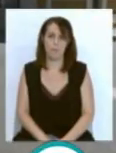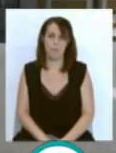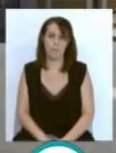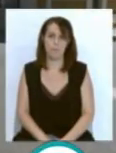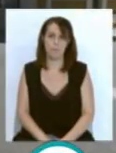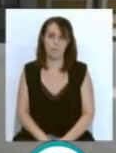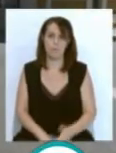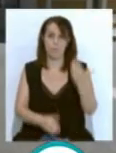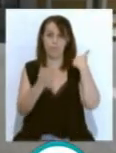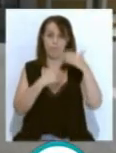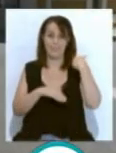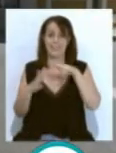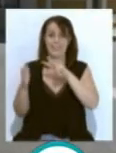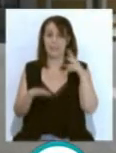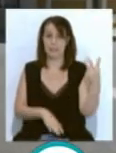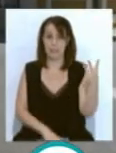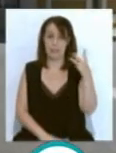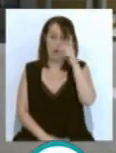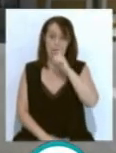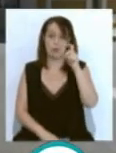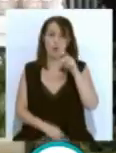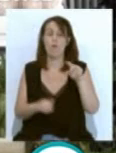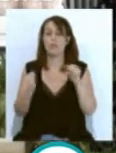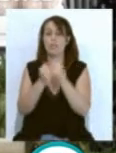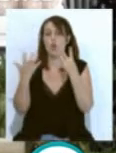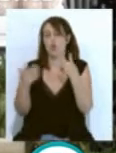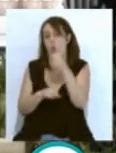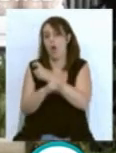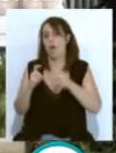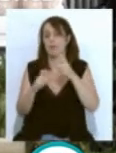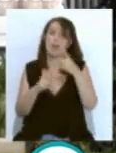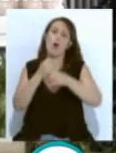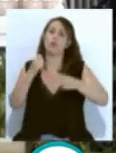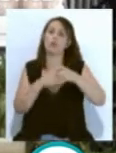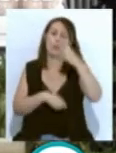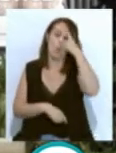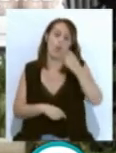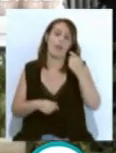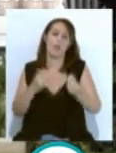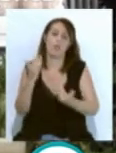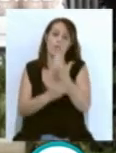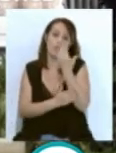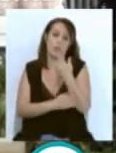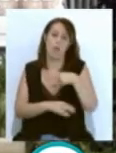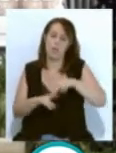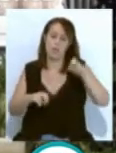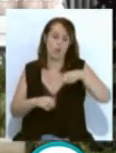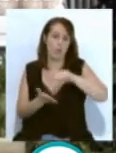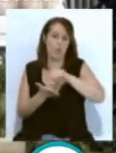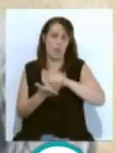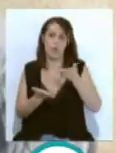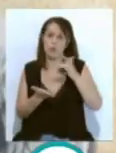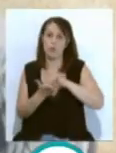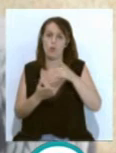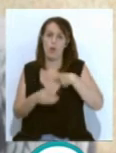Desde hace 73 años, cada 18 de agosto se recuerda uno de los días más negros que ha vivido la ciudad. La explosión de